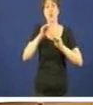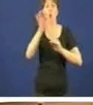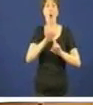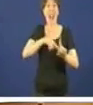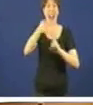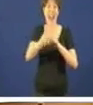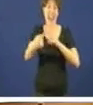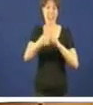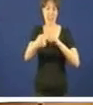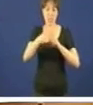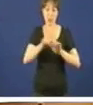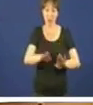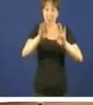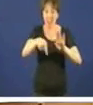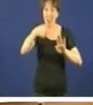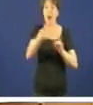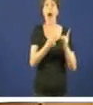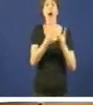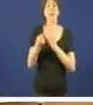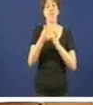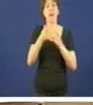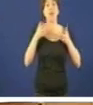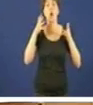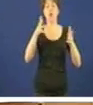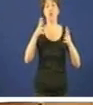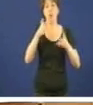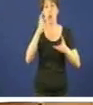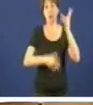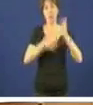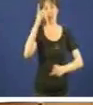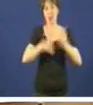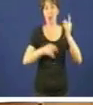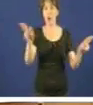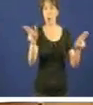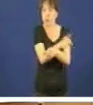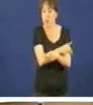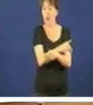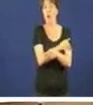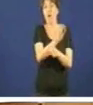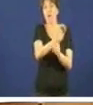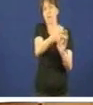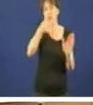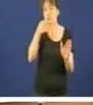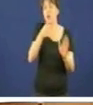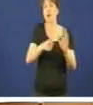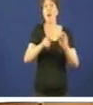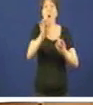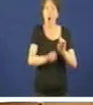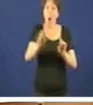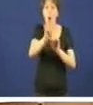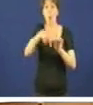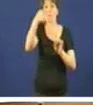requerirá do Consello de Administración a anulación ou revogación daqueles ou noutro caso a convocatoria da Assemblea Seral